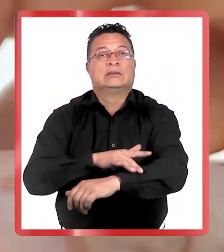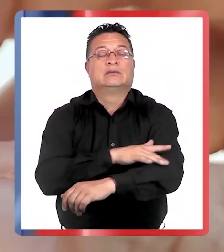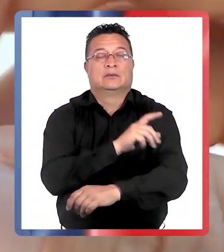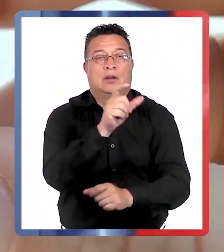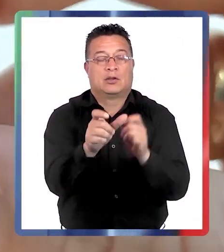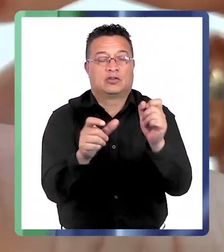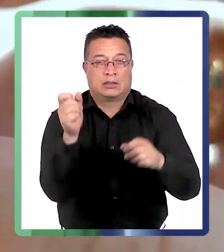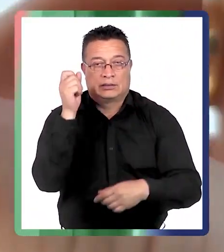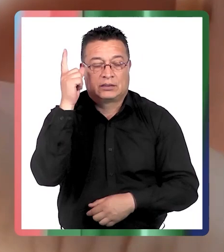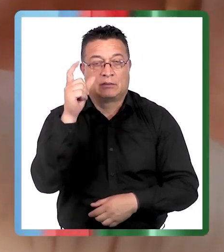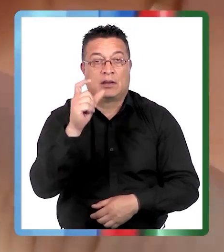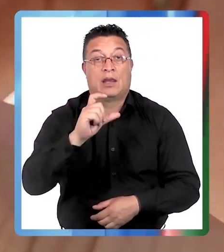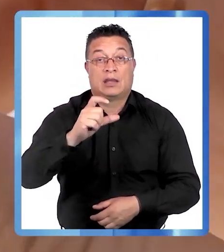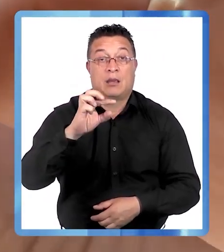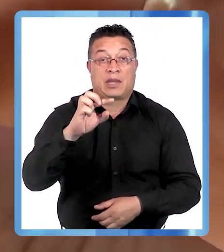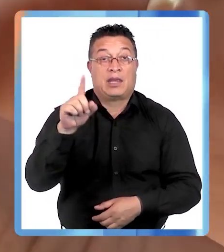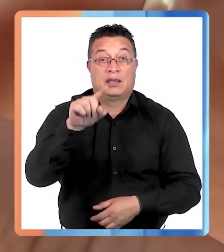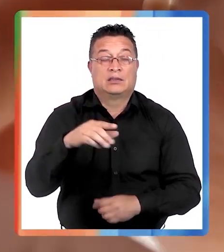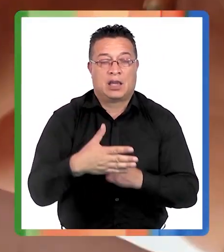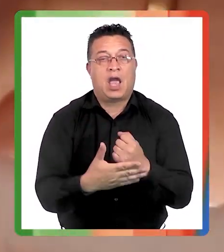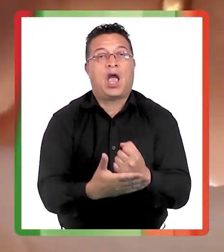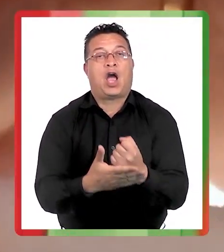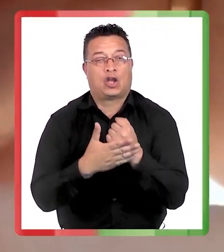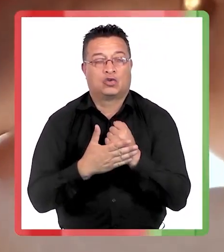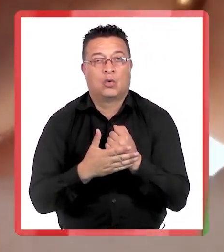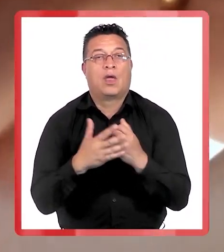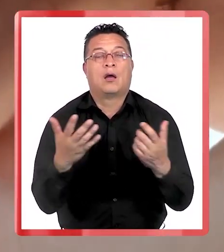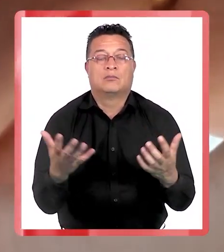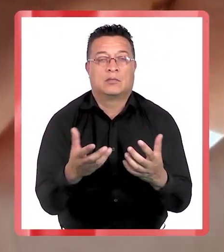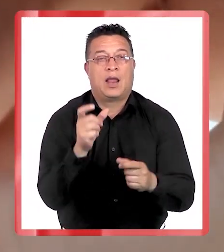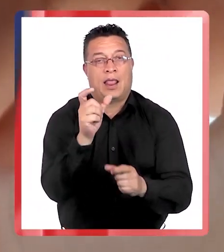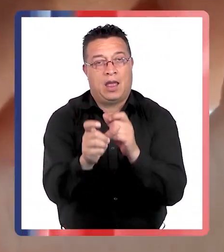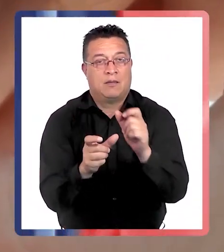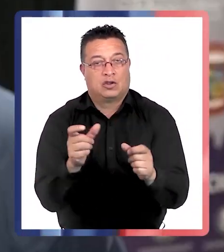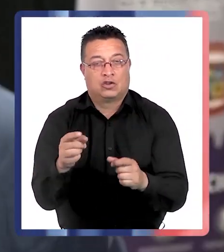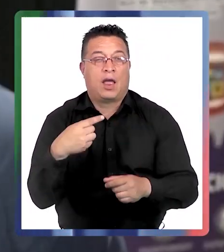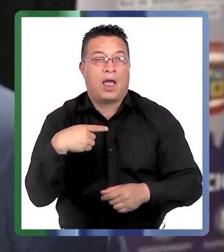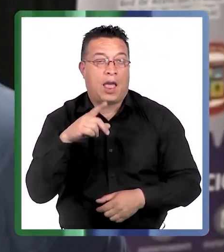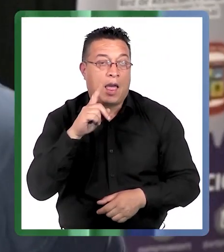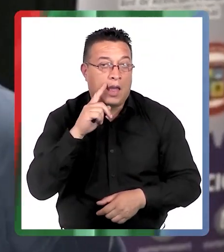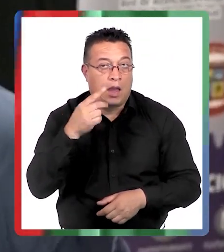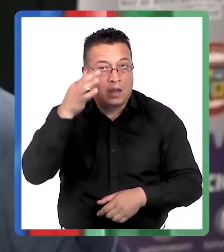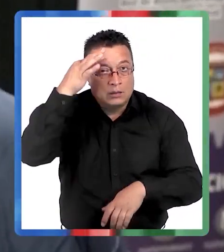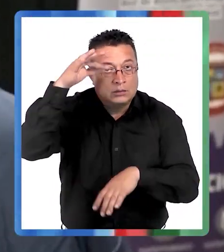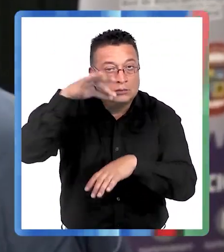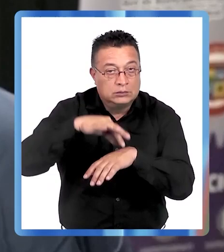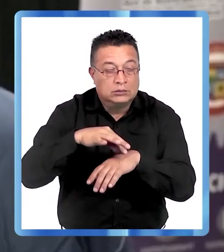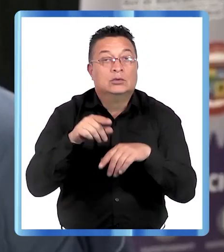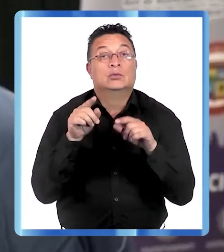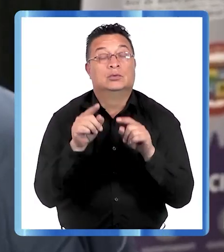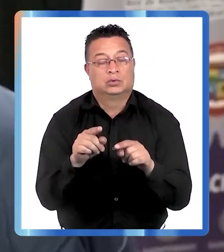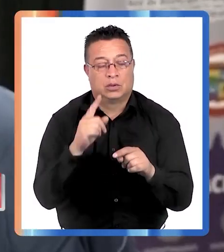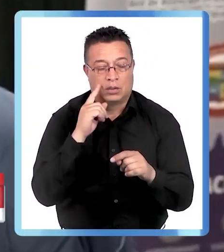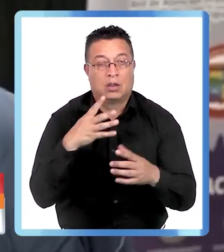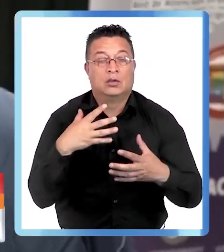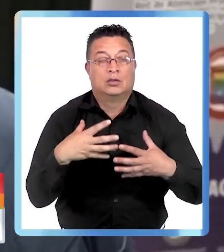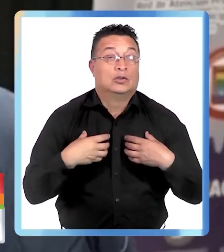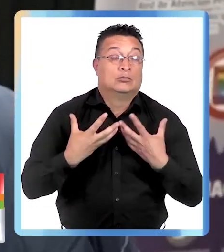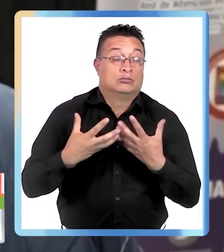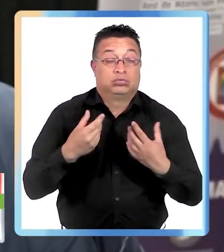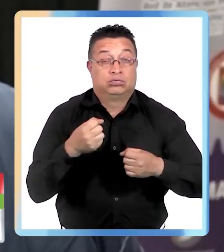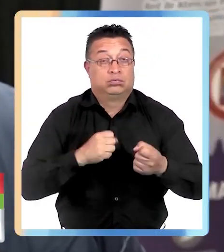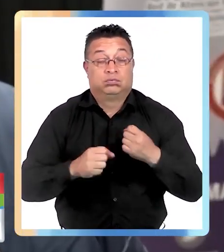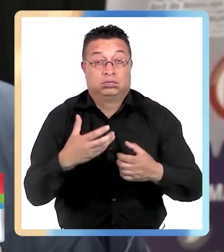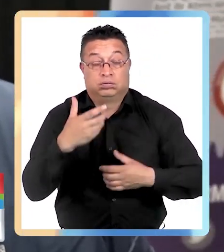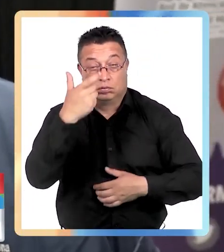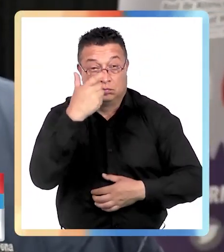persona sepa. El GPS igual va a ayudar justamente en los momentos que las personas que estén con estos cuadros están con los momentos de agitación psicomotora,